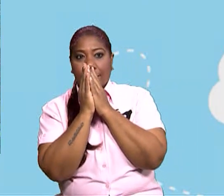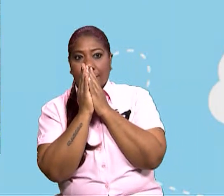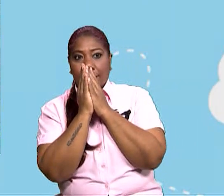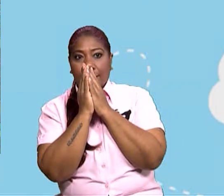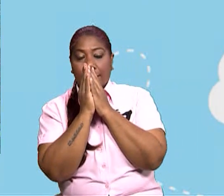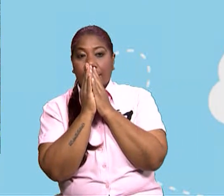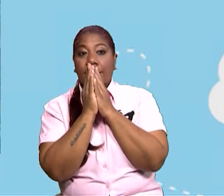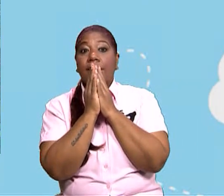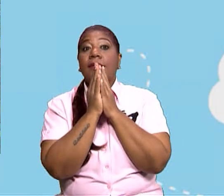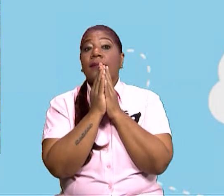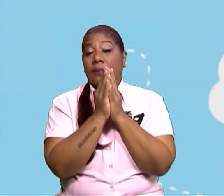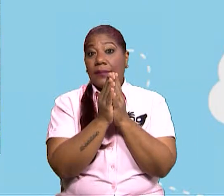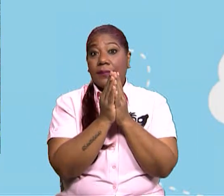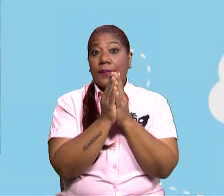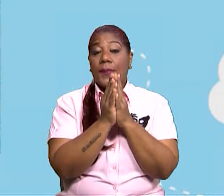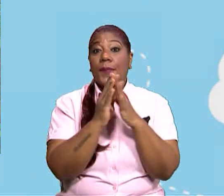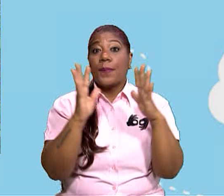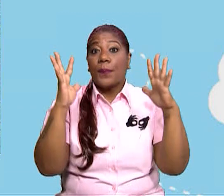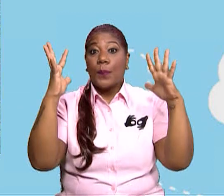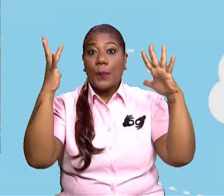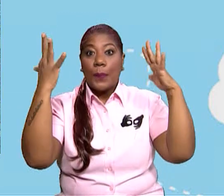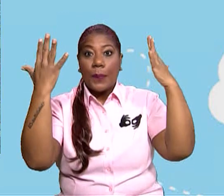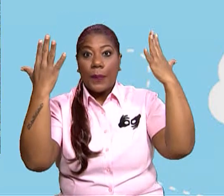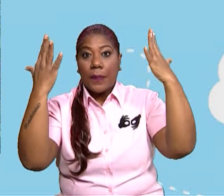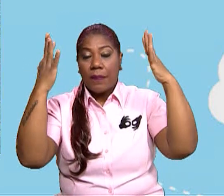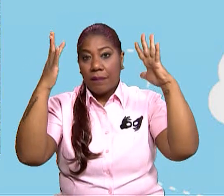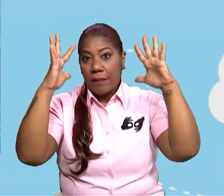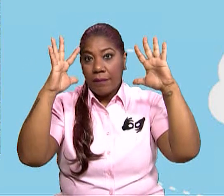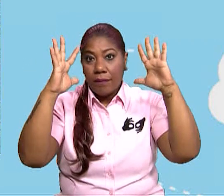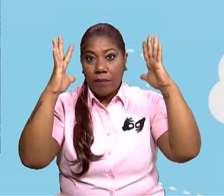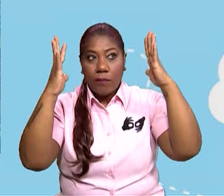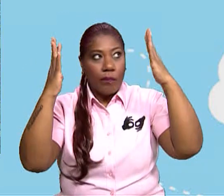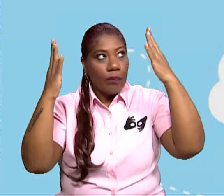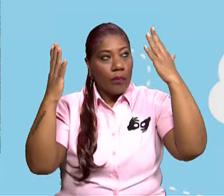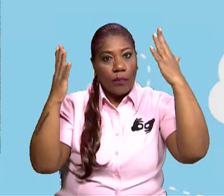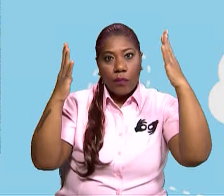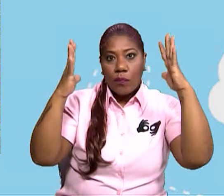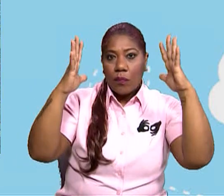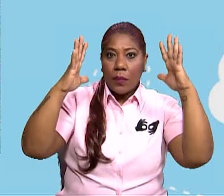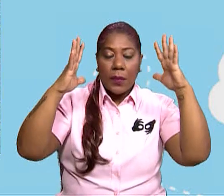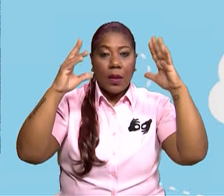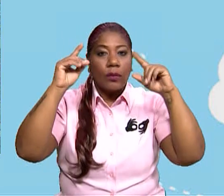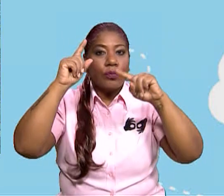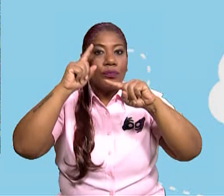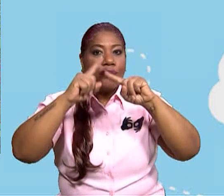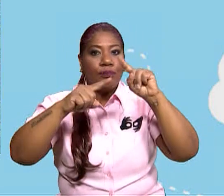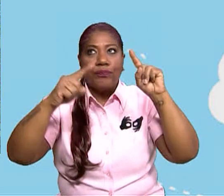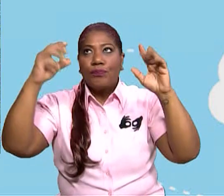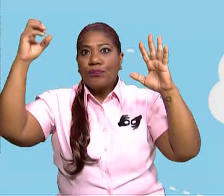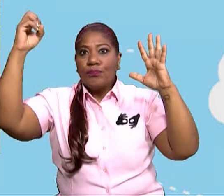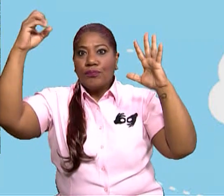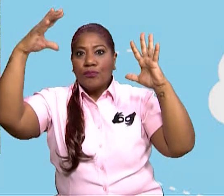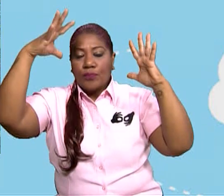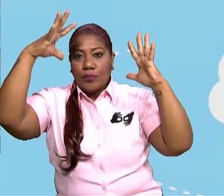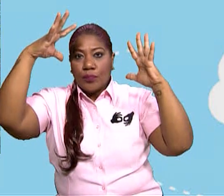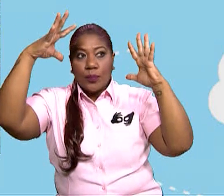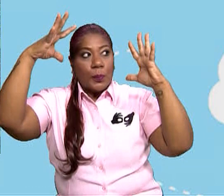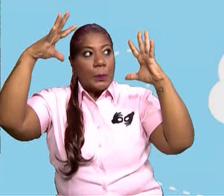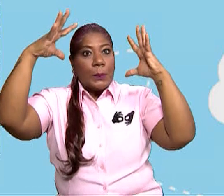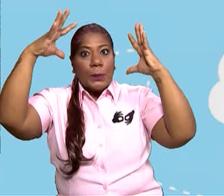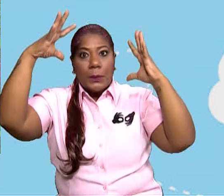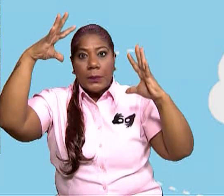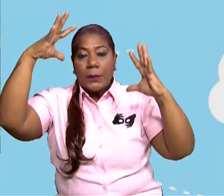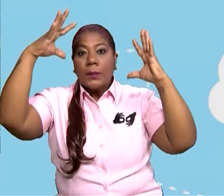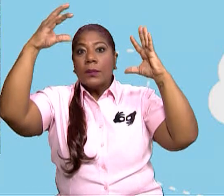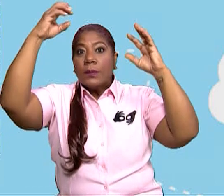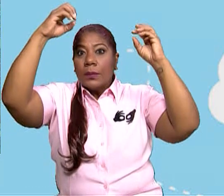Es la parte que evita el paso de la mayor parte de la luz solar y suaviza la caída de